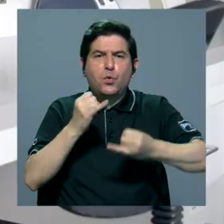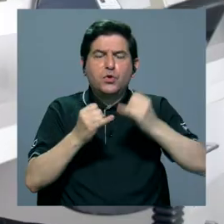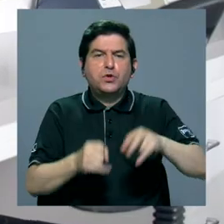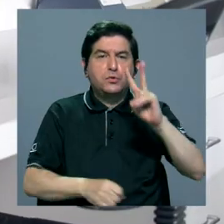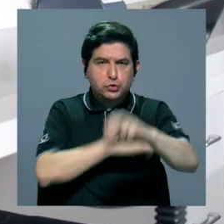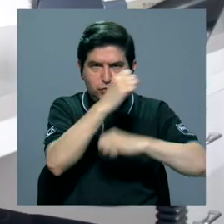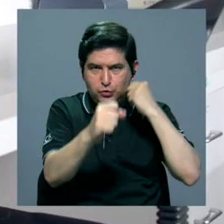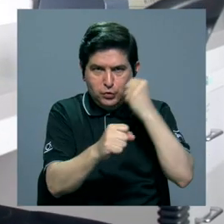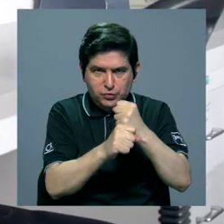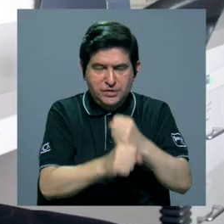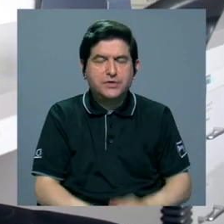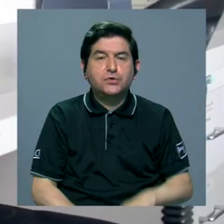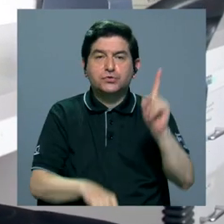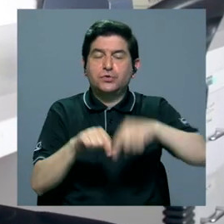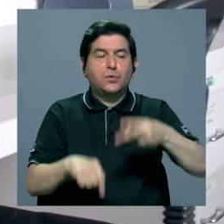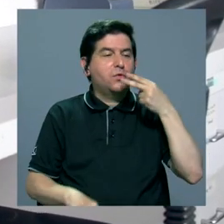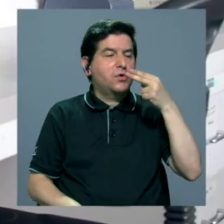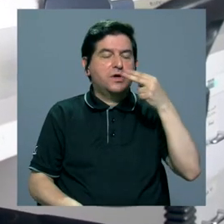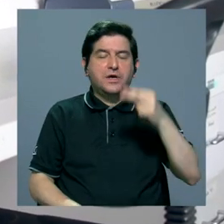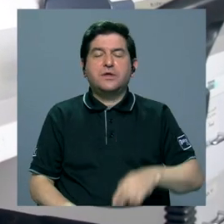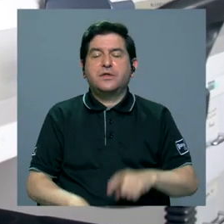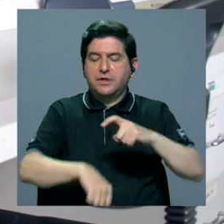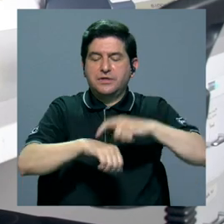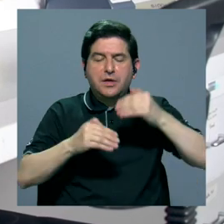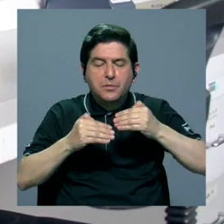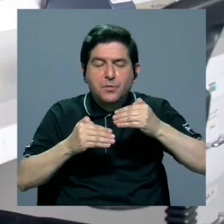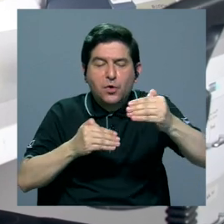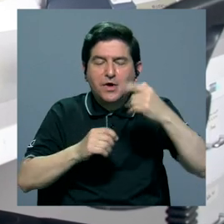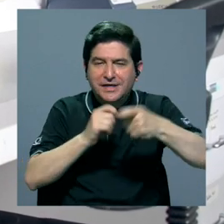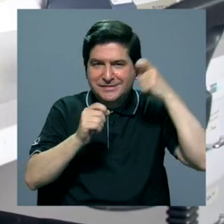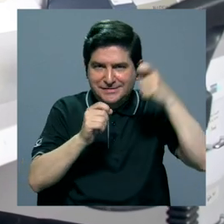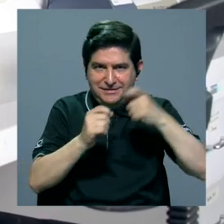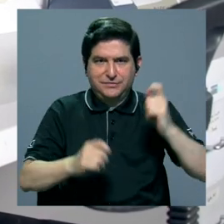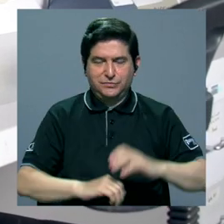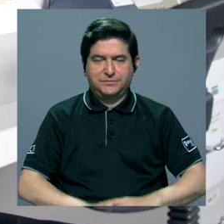dos años y no puede fumar por cierto periodo de tiempo.